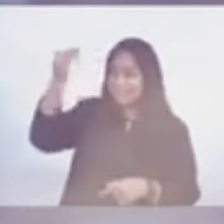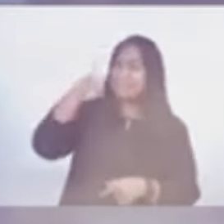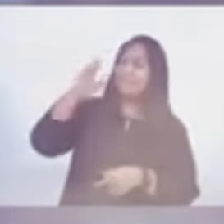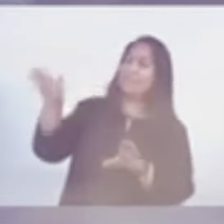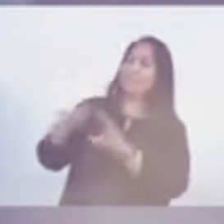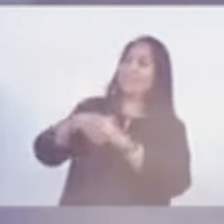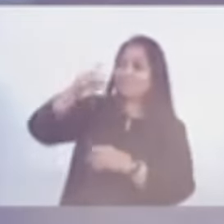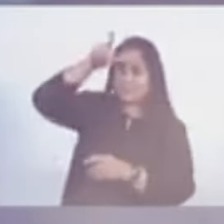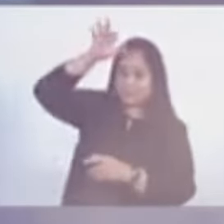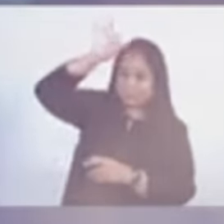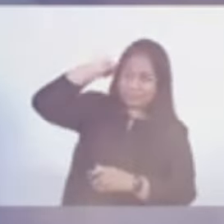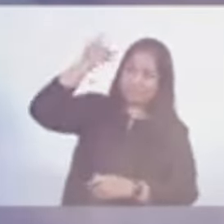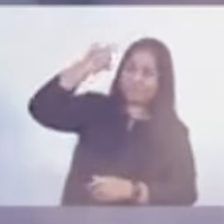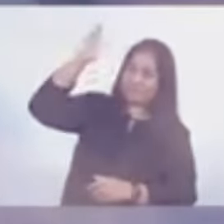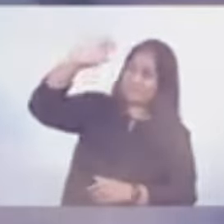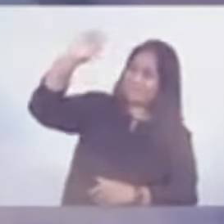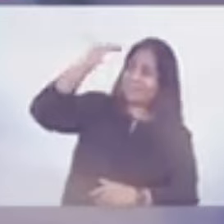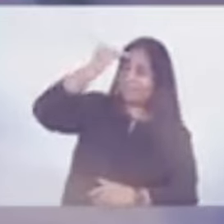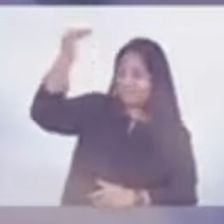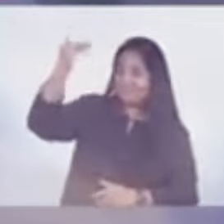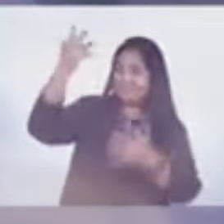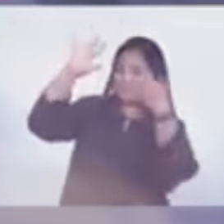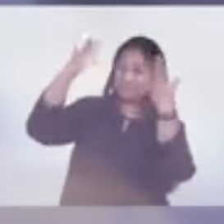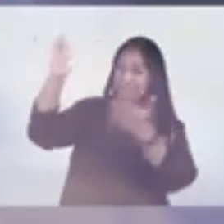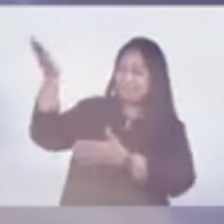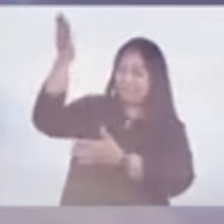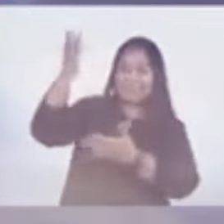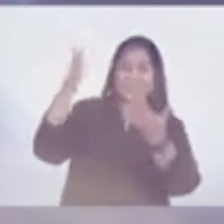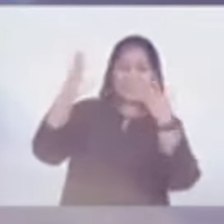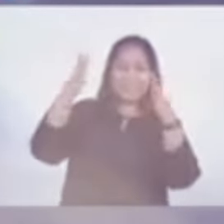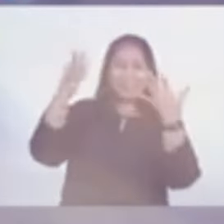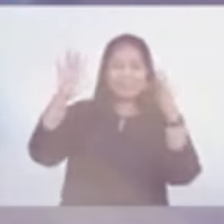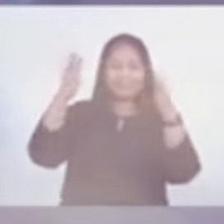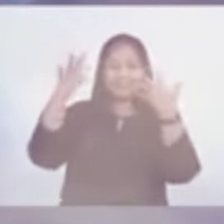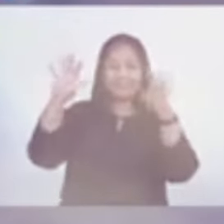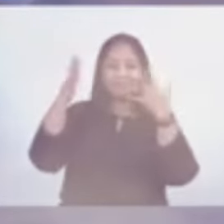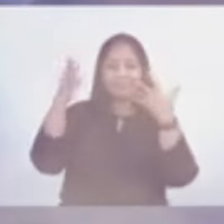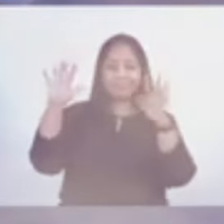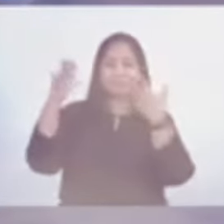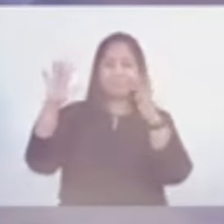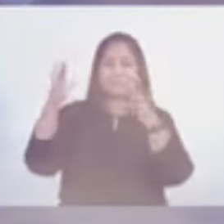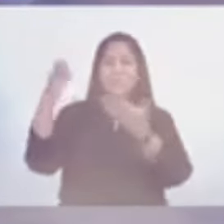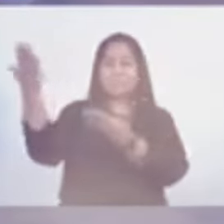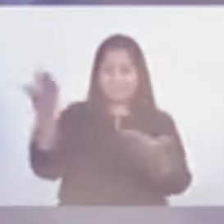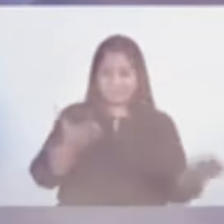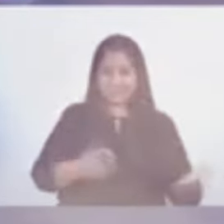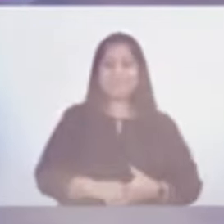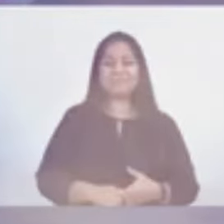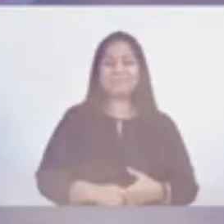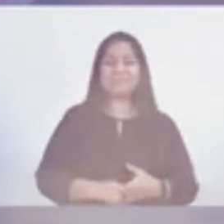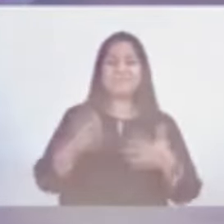dama, Lucrecia Peinado, un saludo, un aplauso fuerte también para ella, por favor, bienvenida.